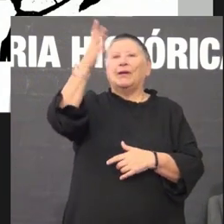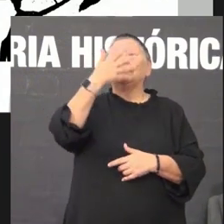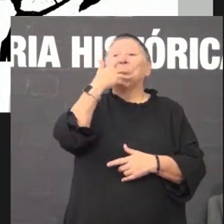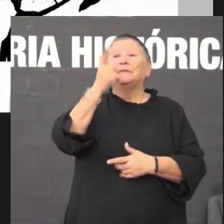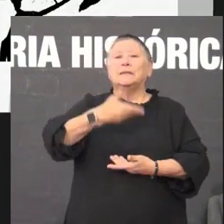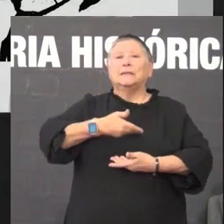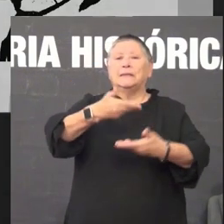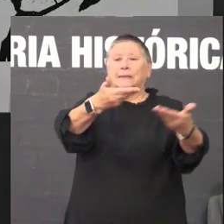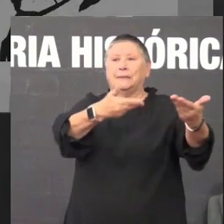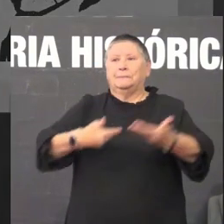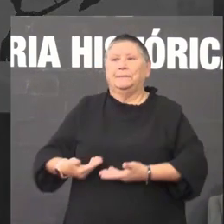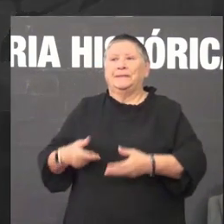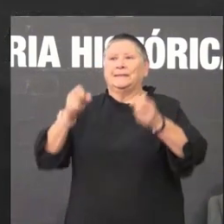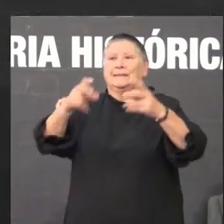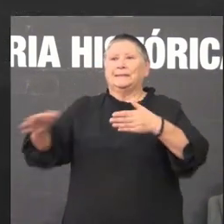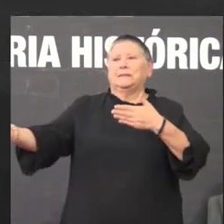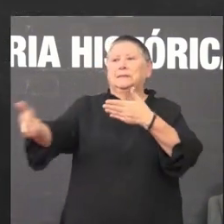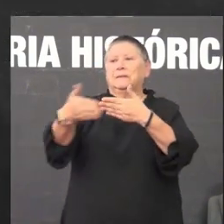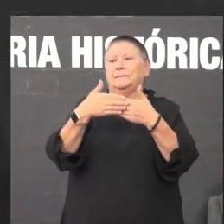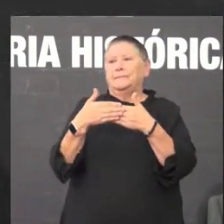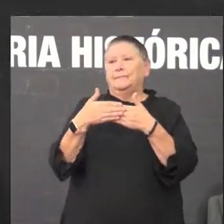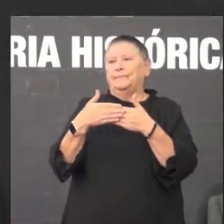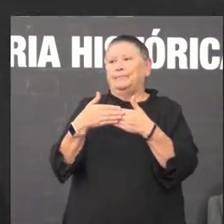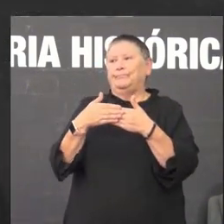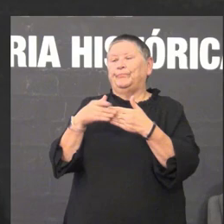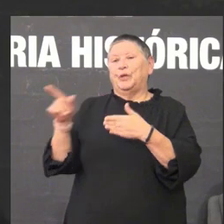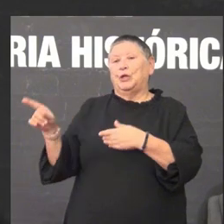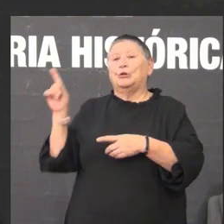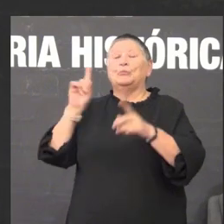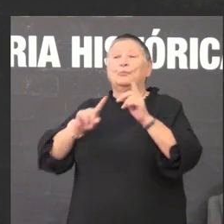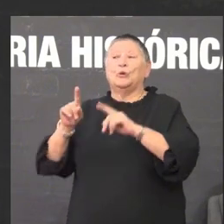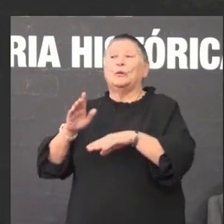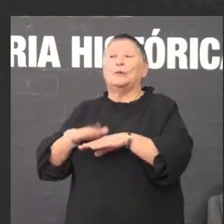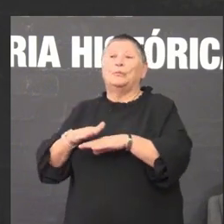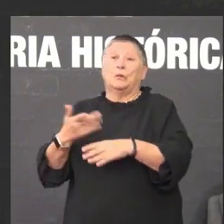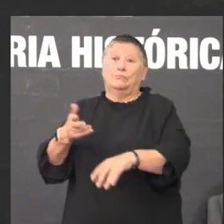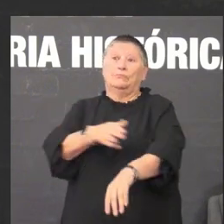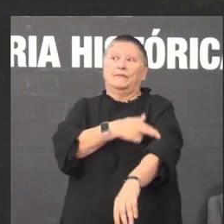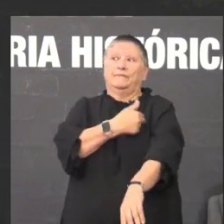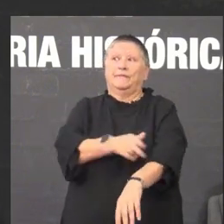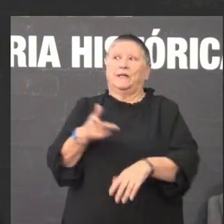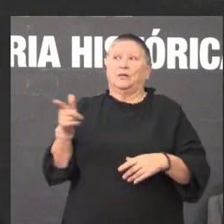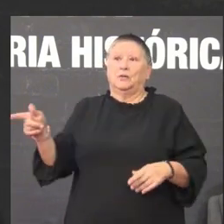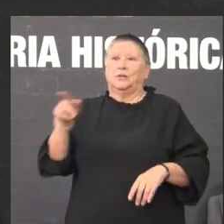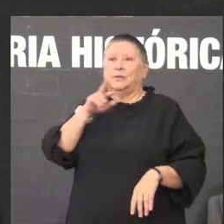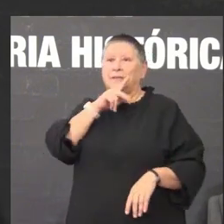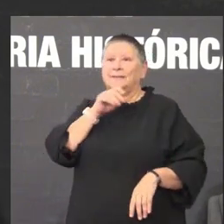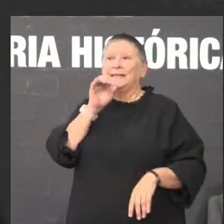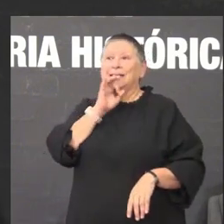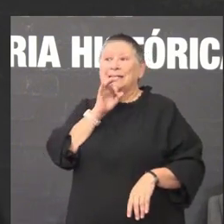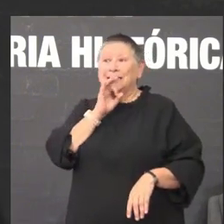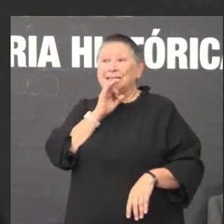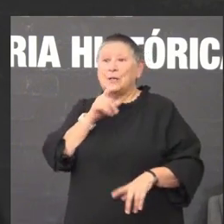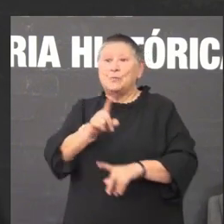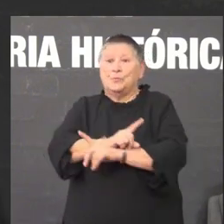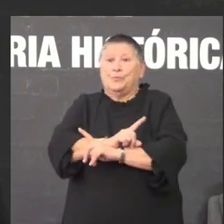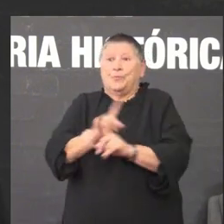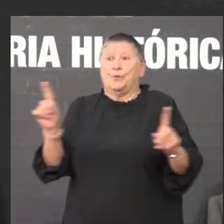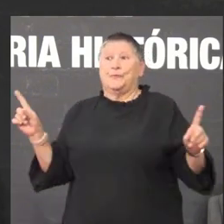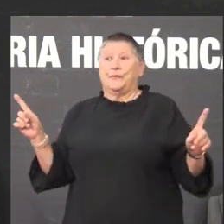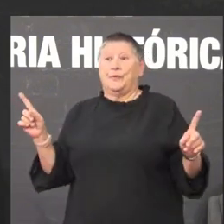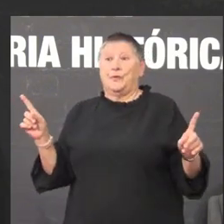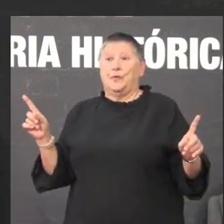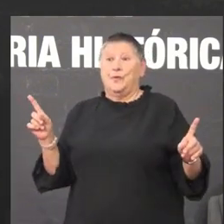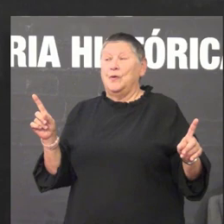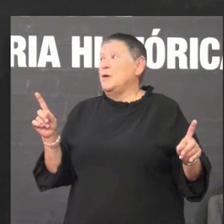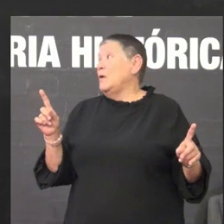o seu discurso é problemático por dous motivos problemático por franquismo porque é en galego na lingua proibida e porque